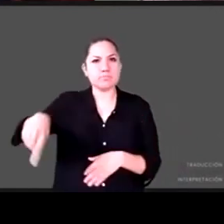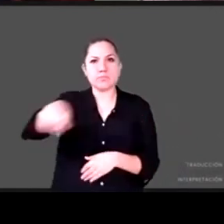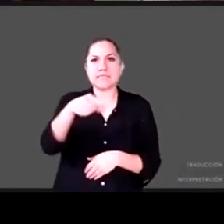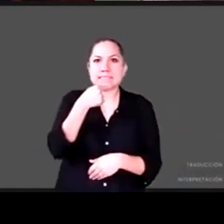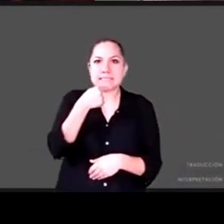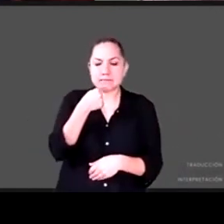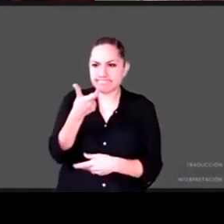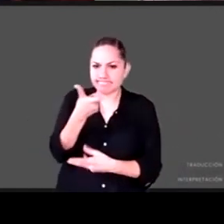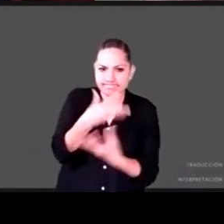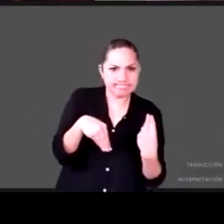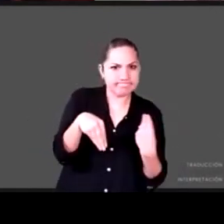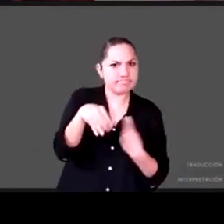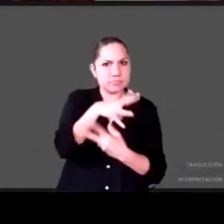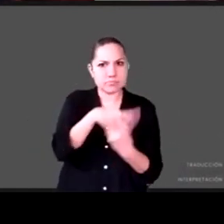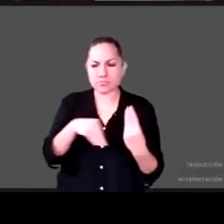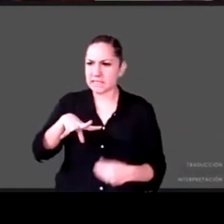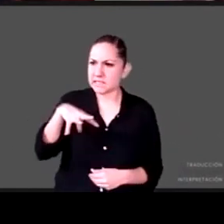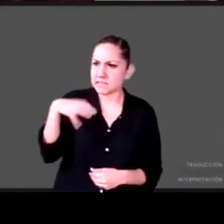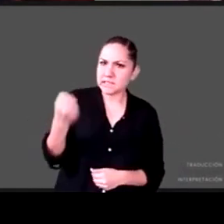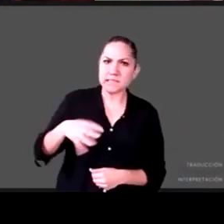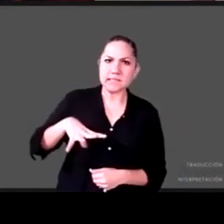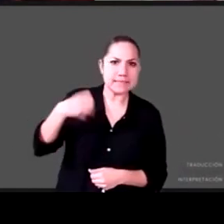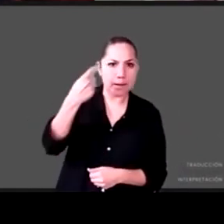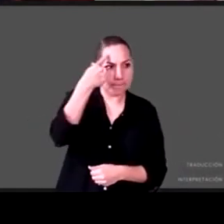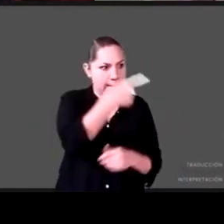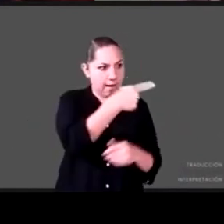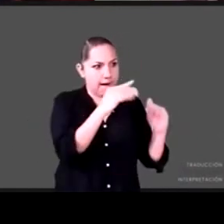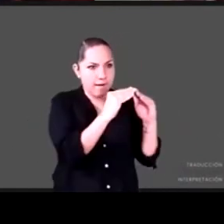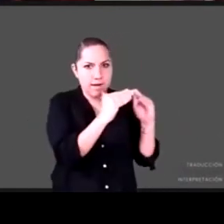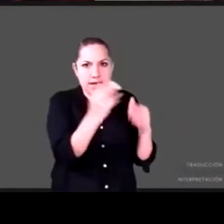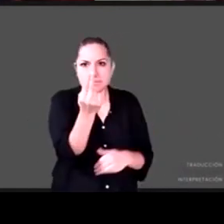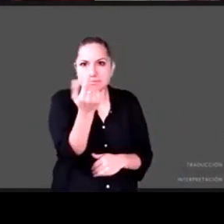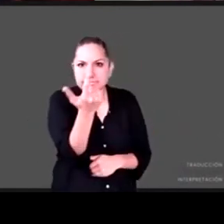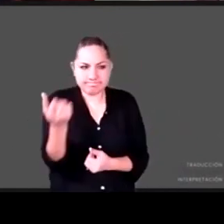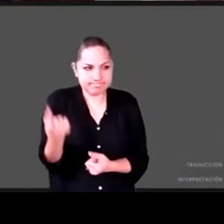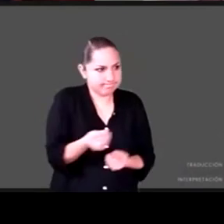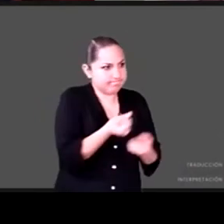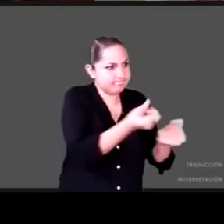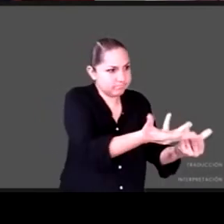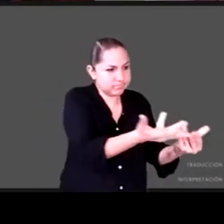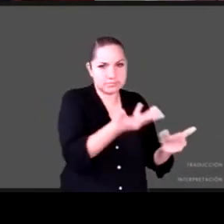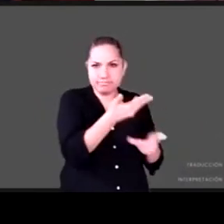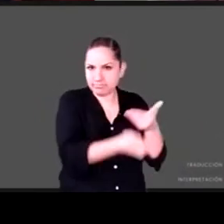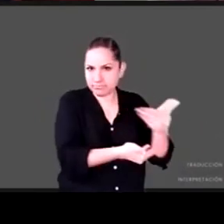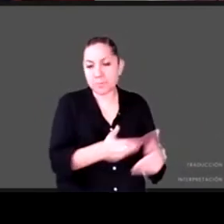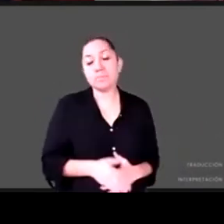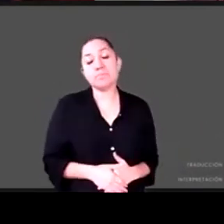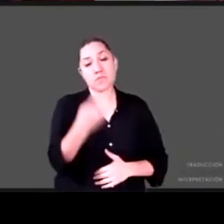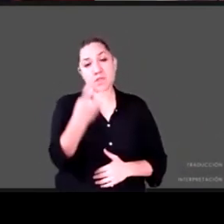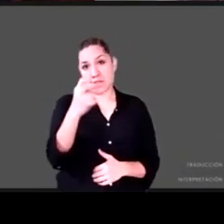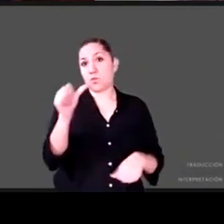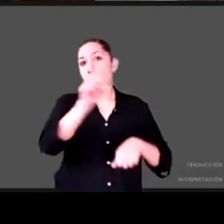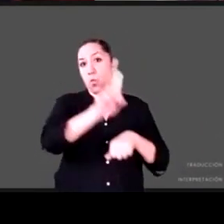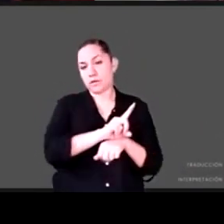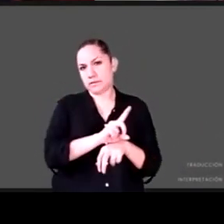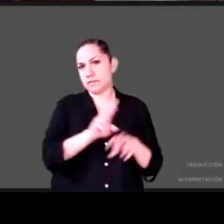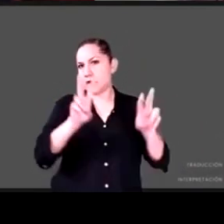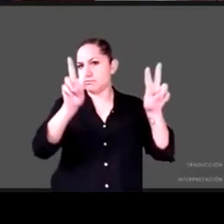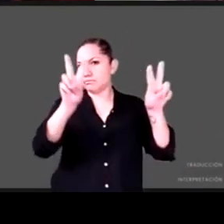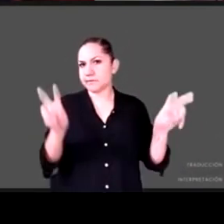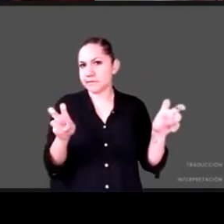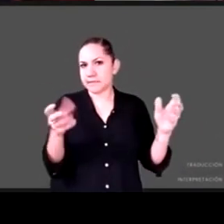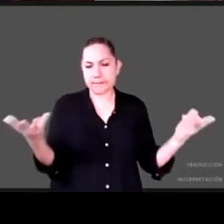dinero a casa. Y, pues, este es el tema que nos convoca el día de hoy. Quiero agradecer mucho a